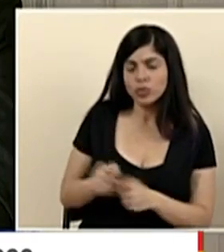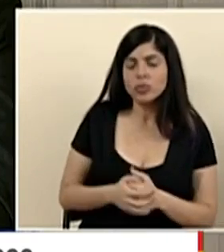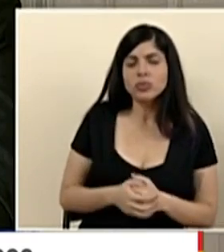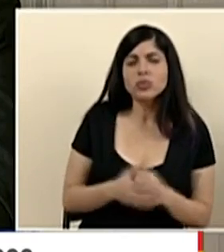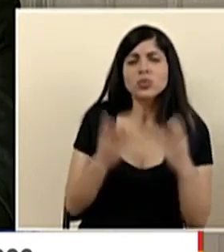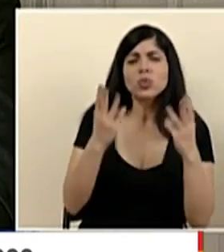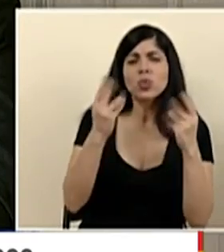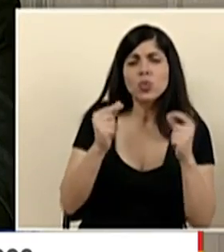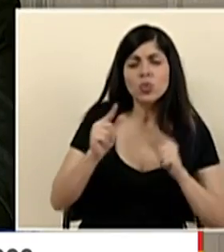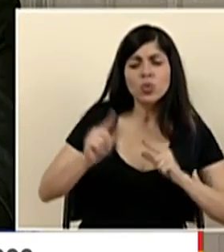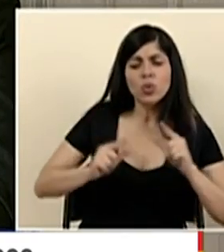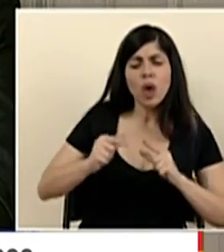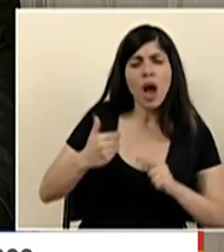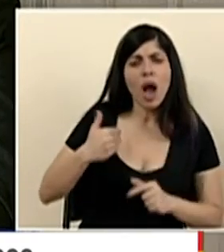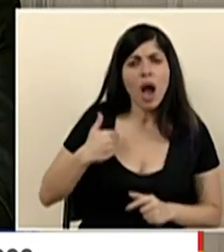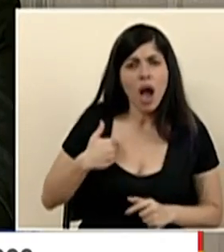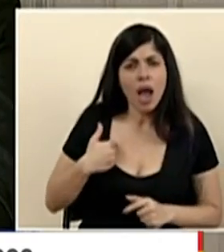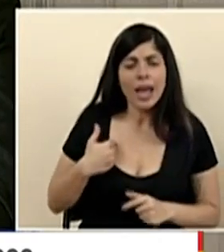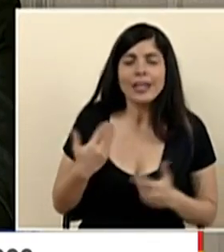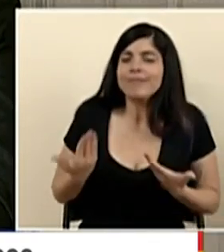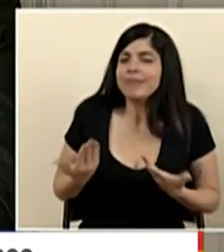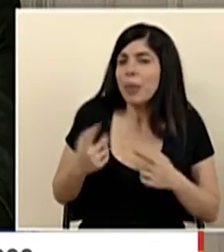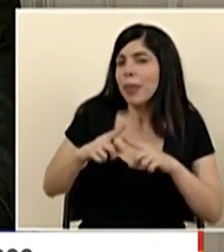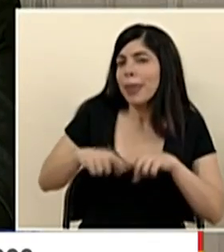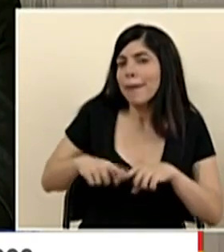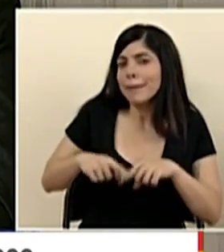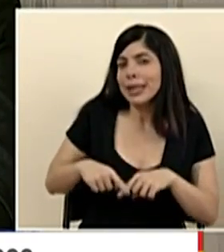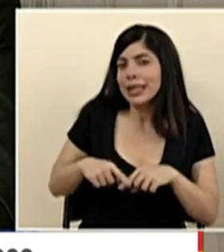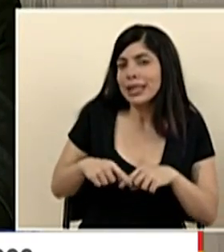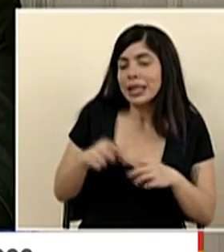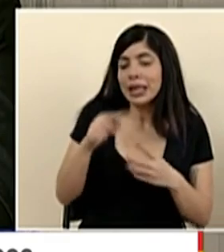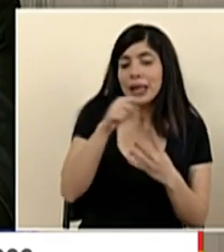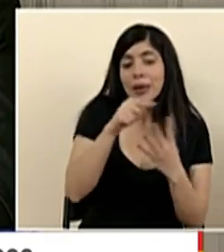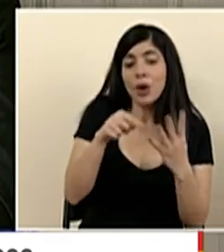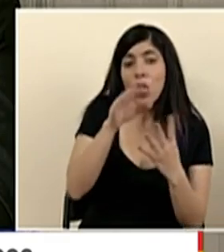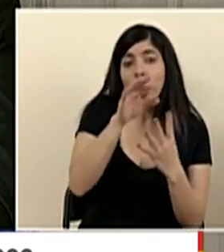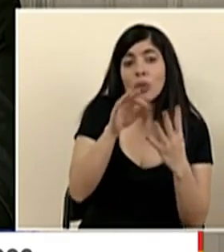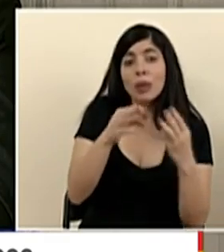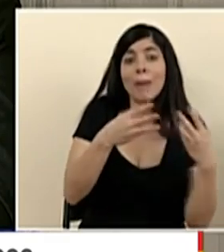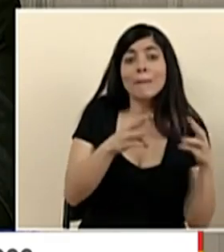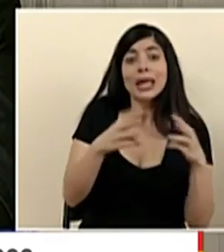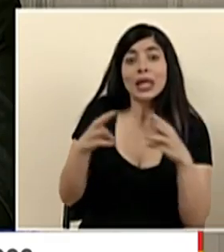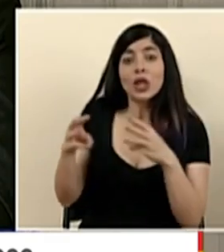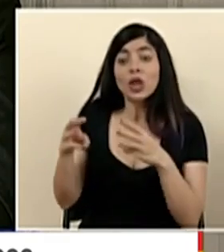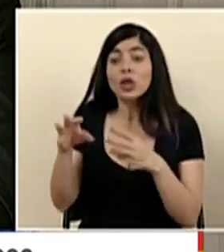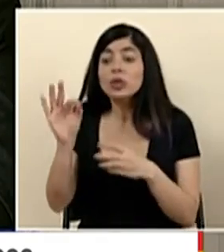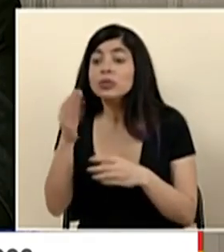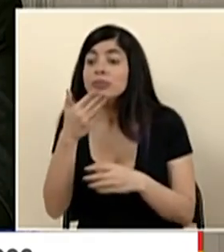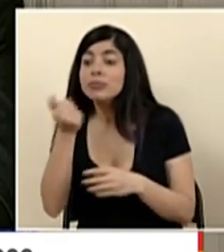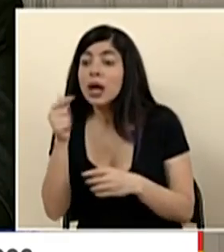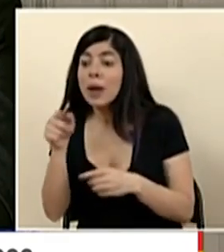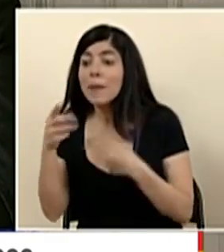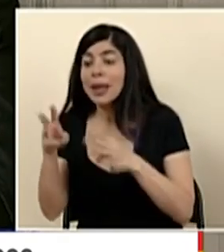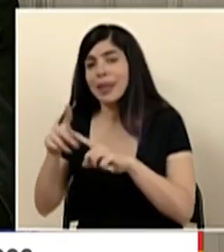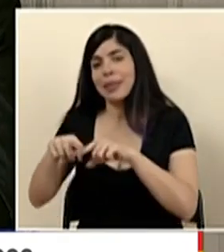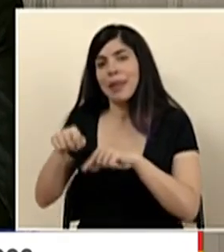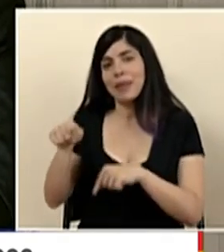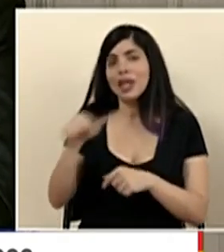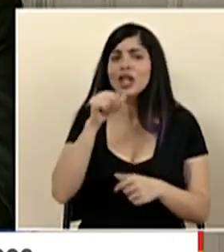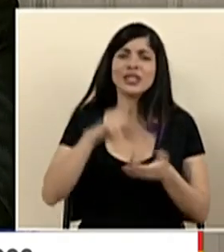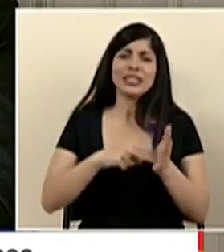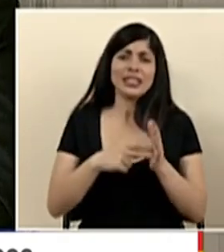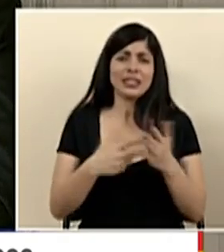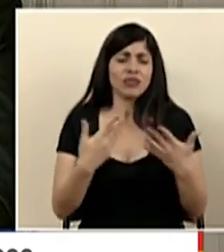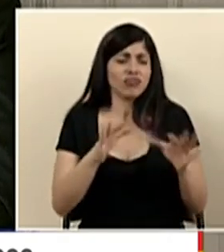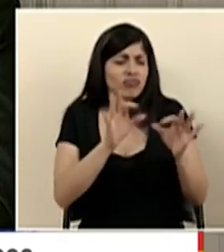cuántas pruebas va a depender de cuál método resulte positivo porque no es que tenemos una línea